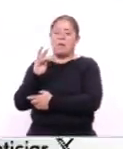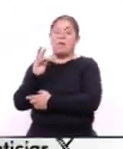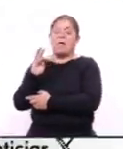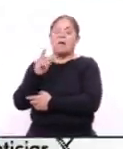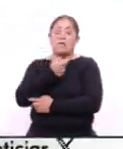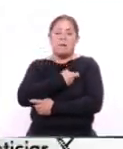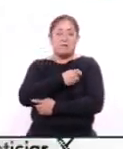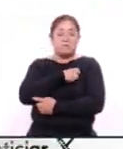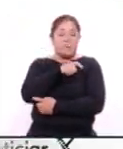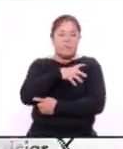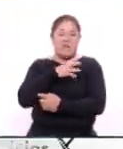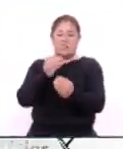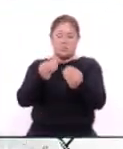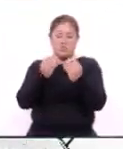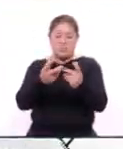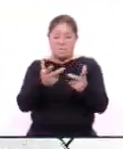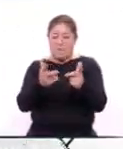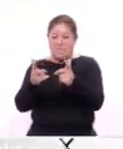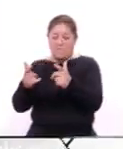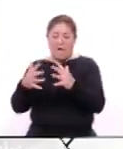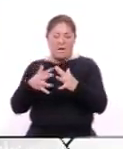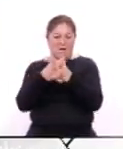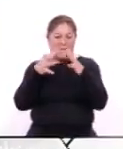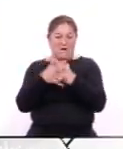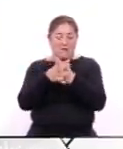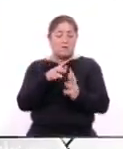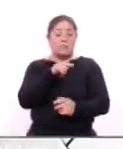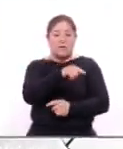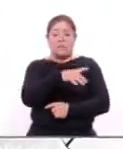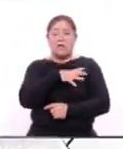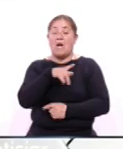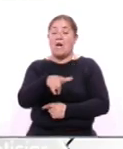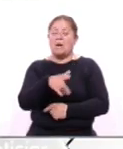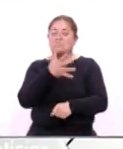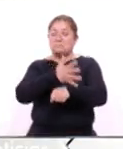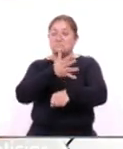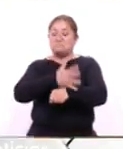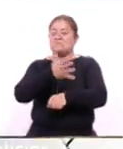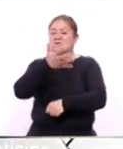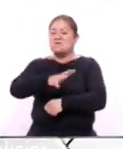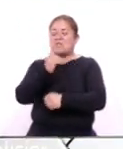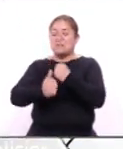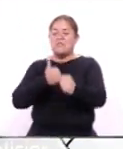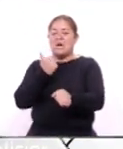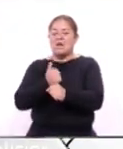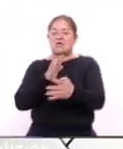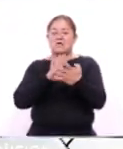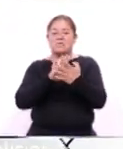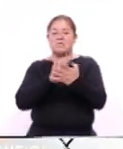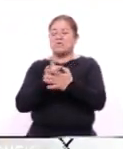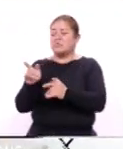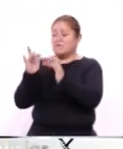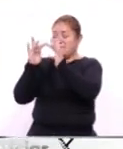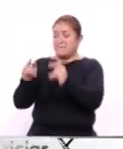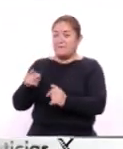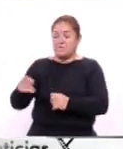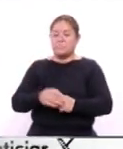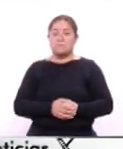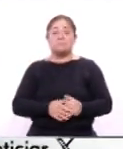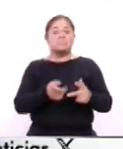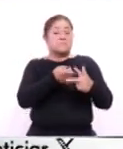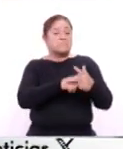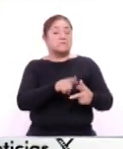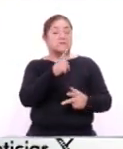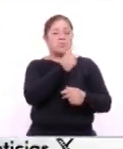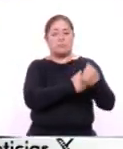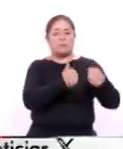cantidad de armas de guerra El hombre se enfrentaría a una condena de 10 años de prisión en Francia La operación comenzó el año